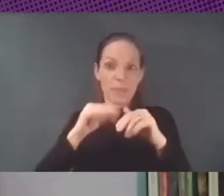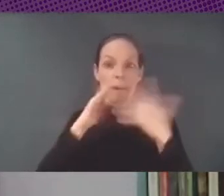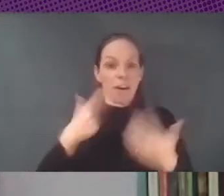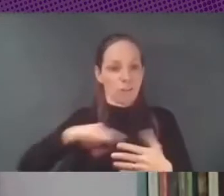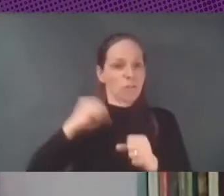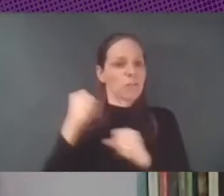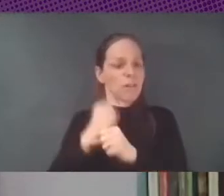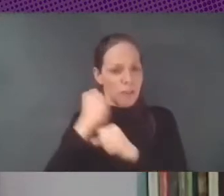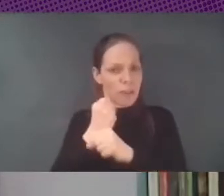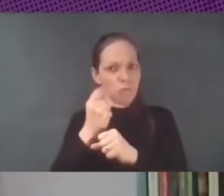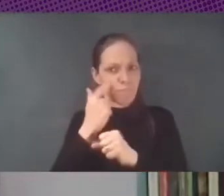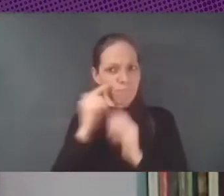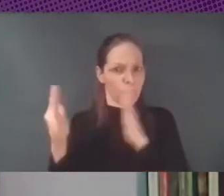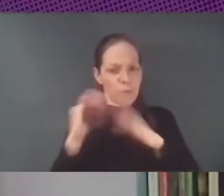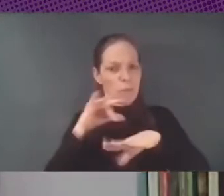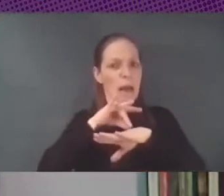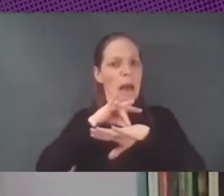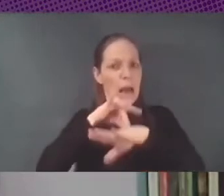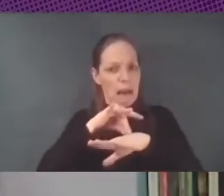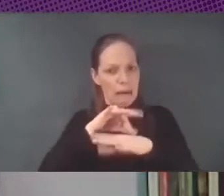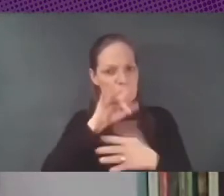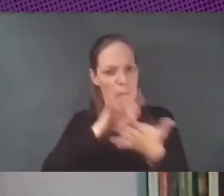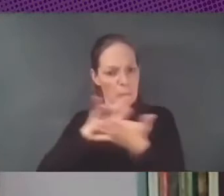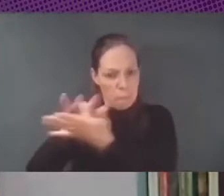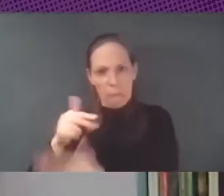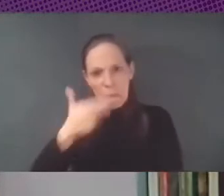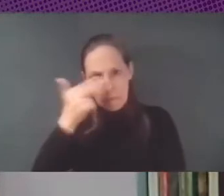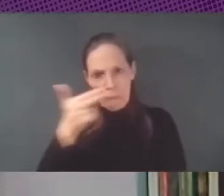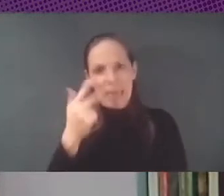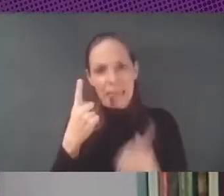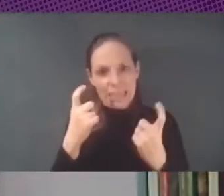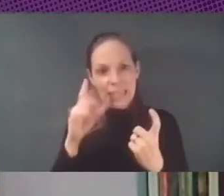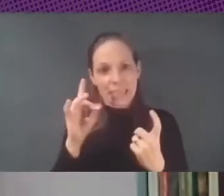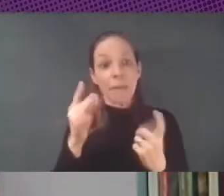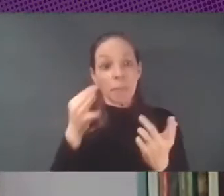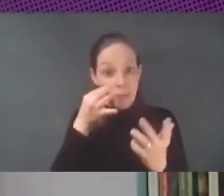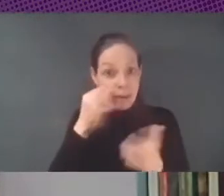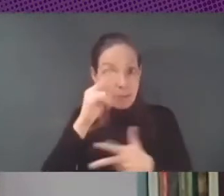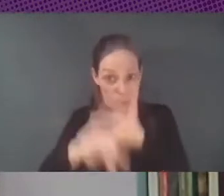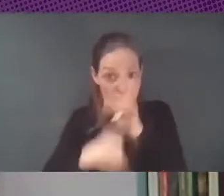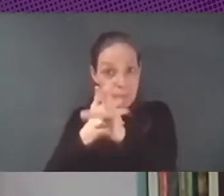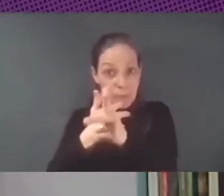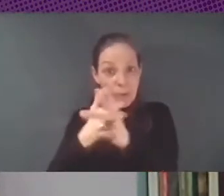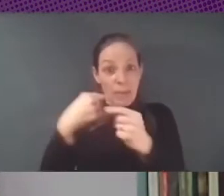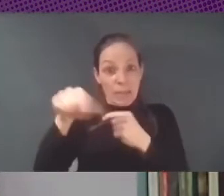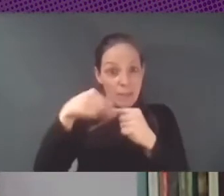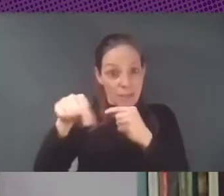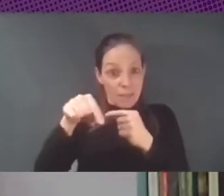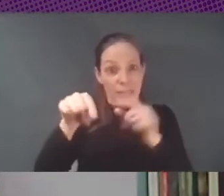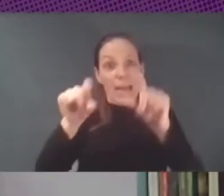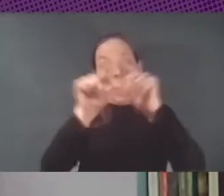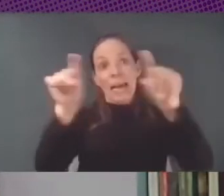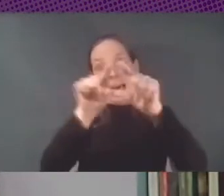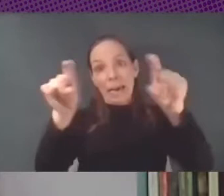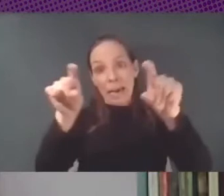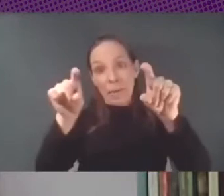de lo más interesante y necesaria pero la videoconferencia y la transmisión se hacen utilizando los servicios de estas mismas